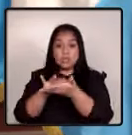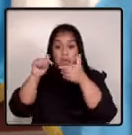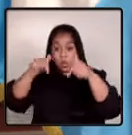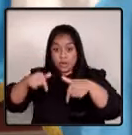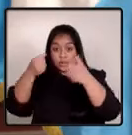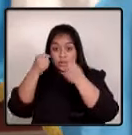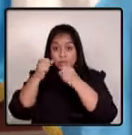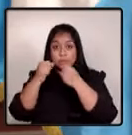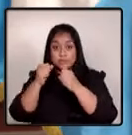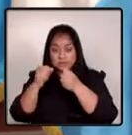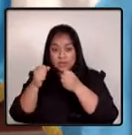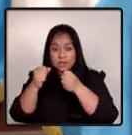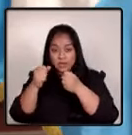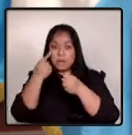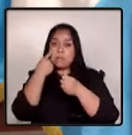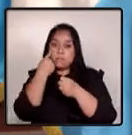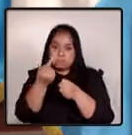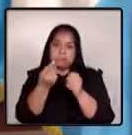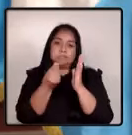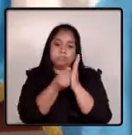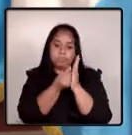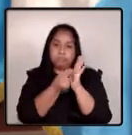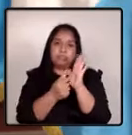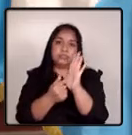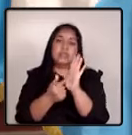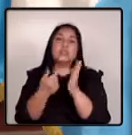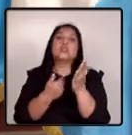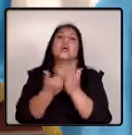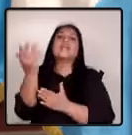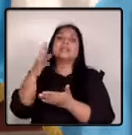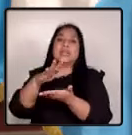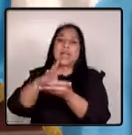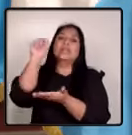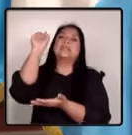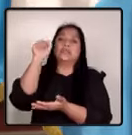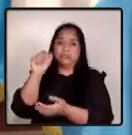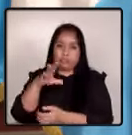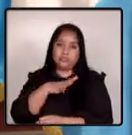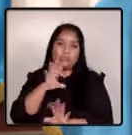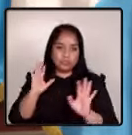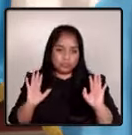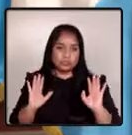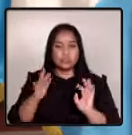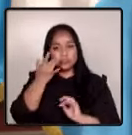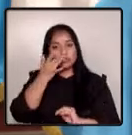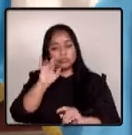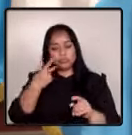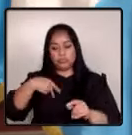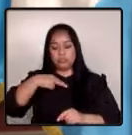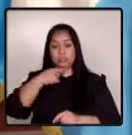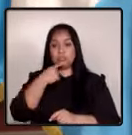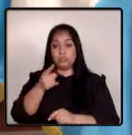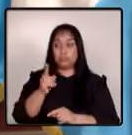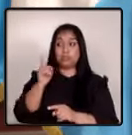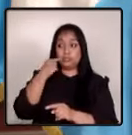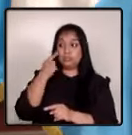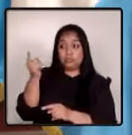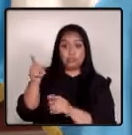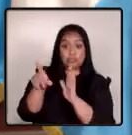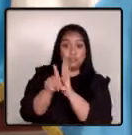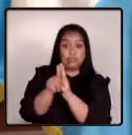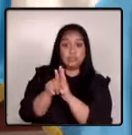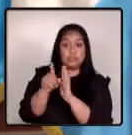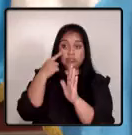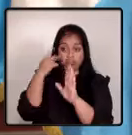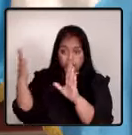realizar pueden evidenciar nuevos hallazgos y nosotros haremos lo que establece la ley, nos vamos a pegar a lo que establece la